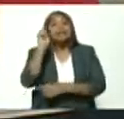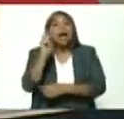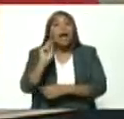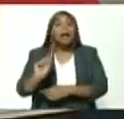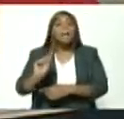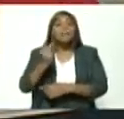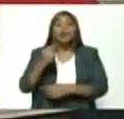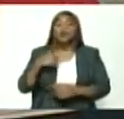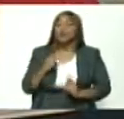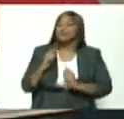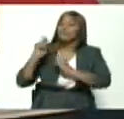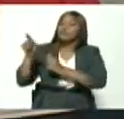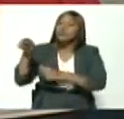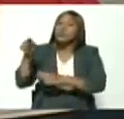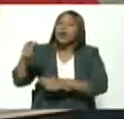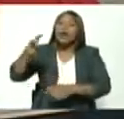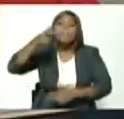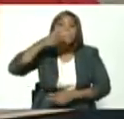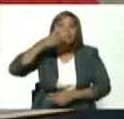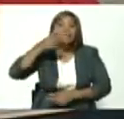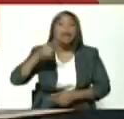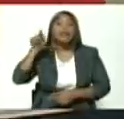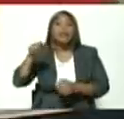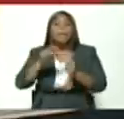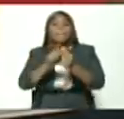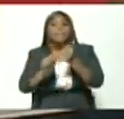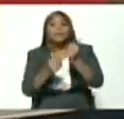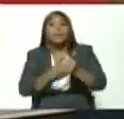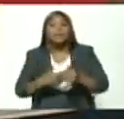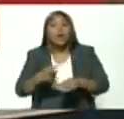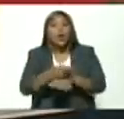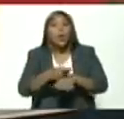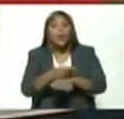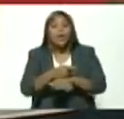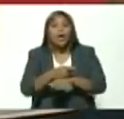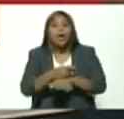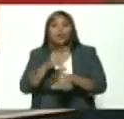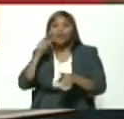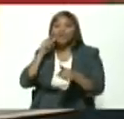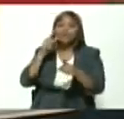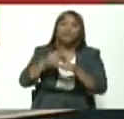tienes como vicepresidente de gobierno para el socialismo